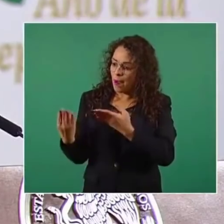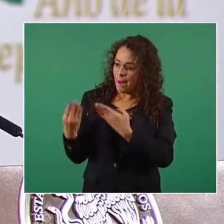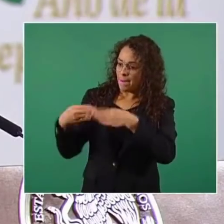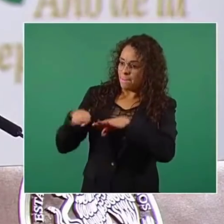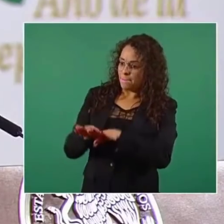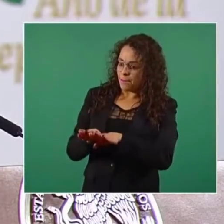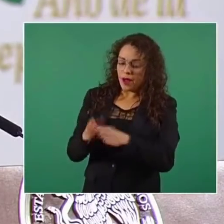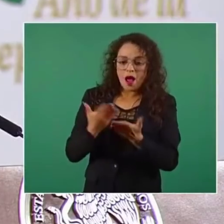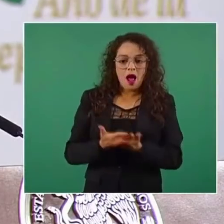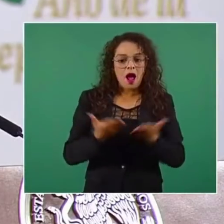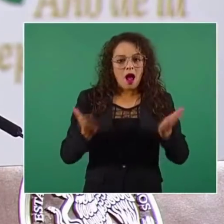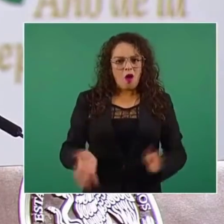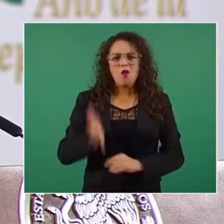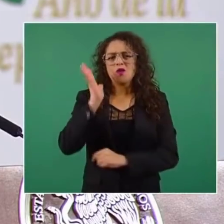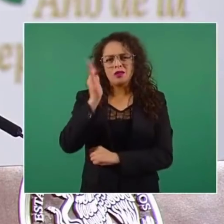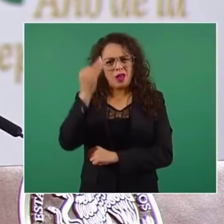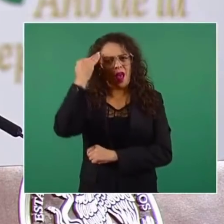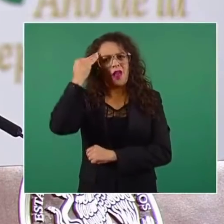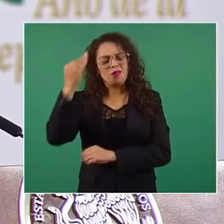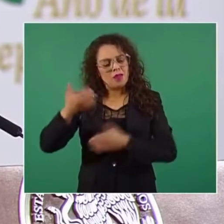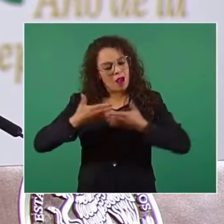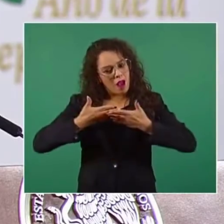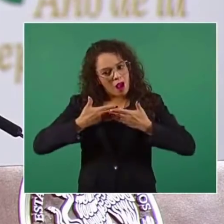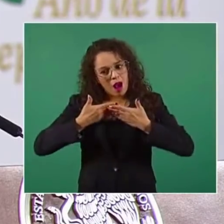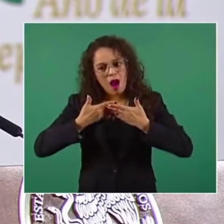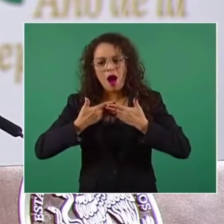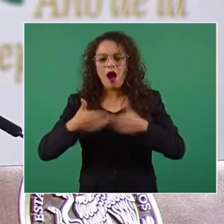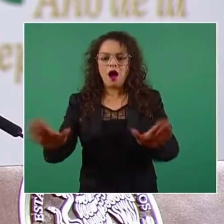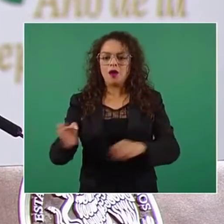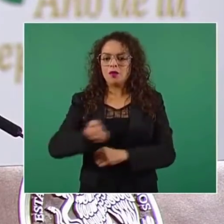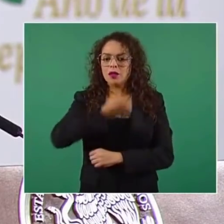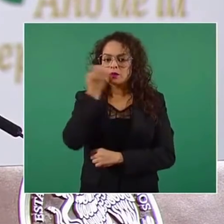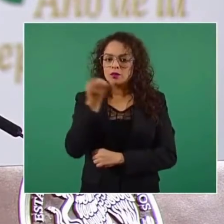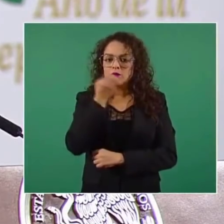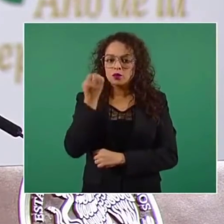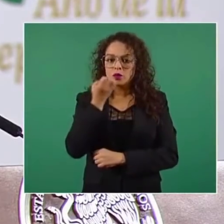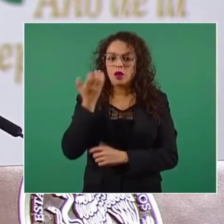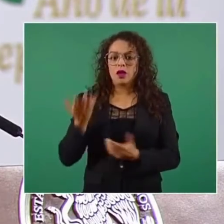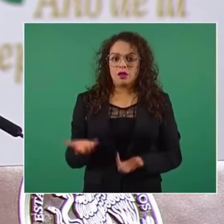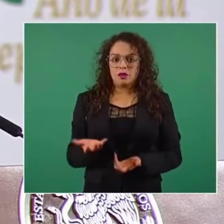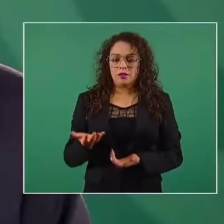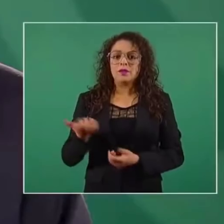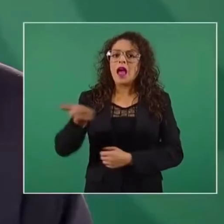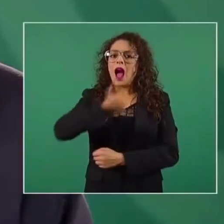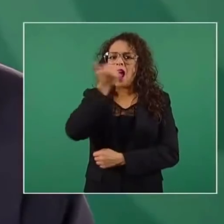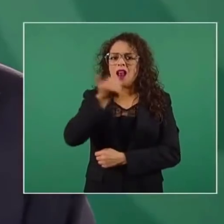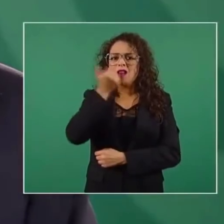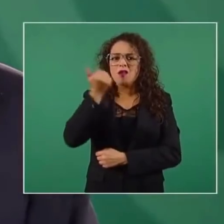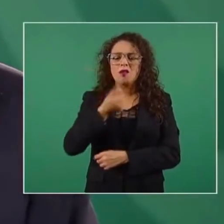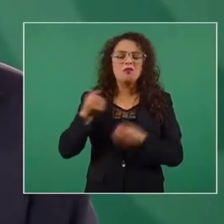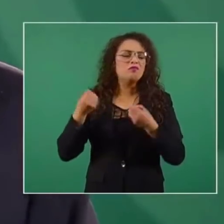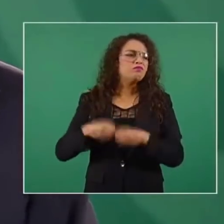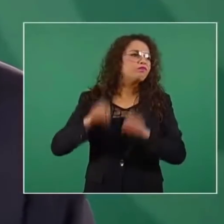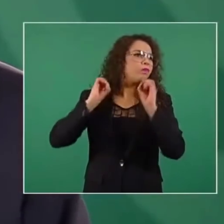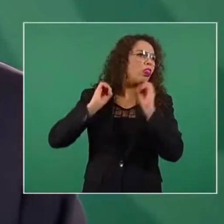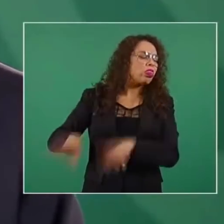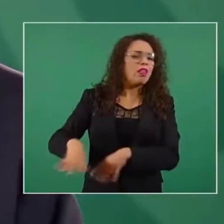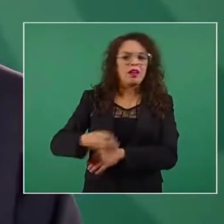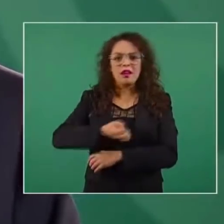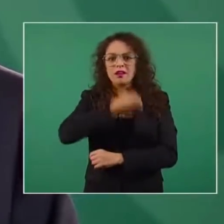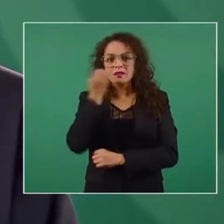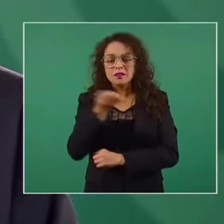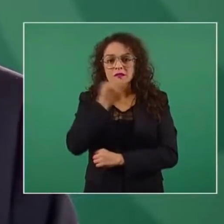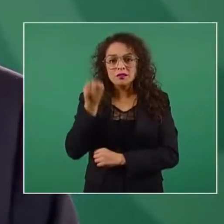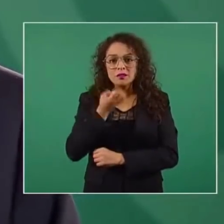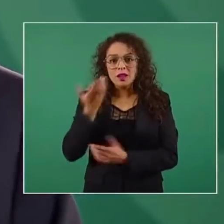nuestras escuelas, ir por los alumnos que han desertado, son nuestra